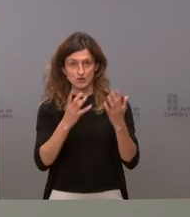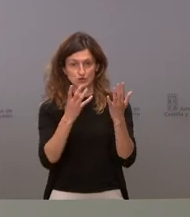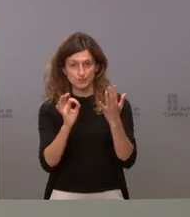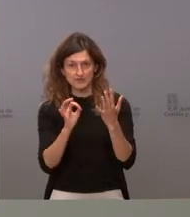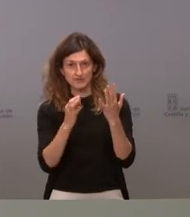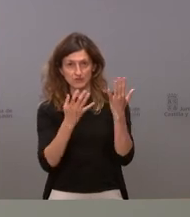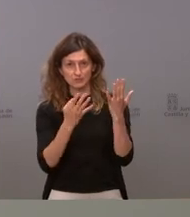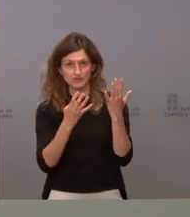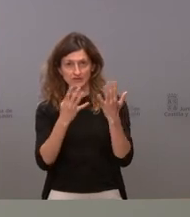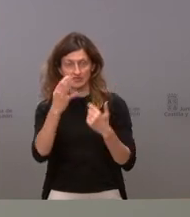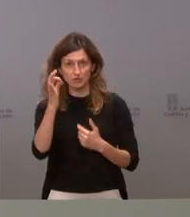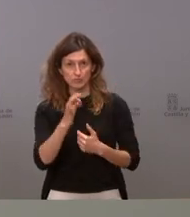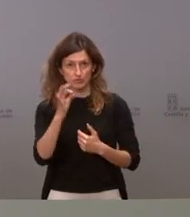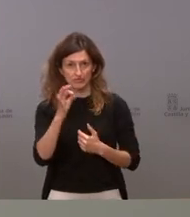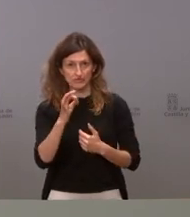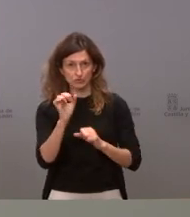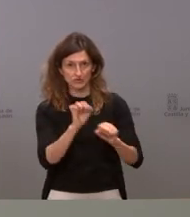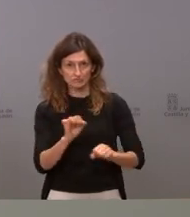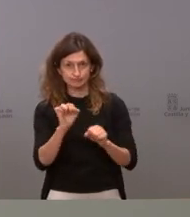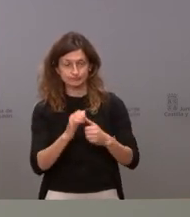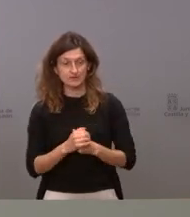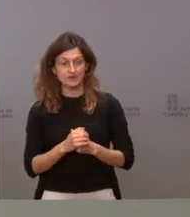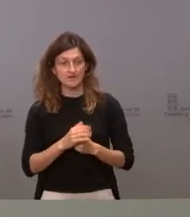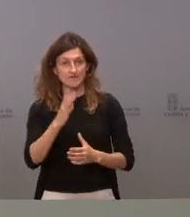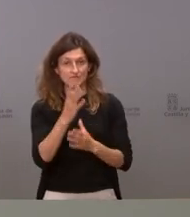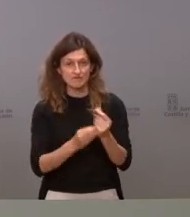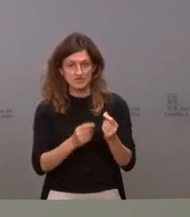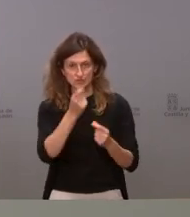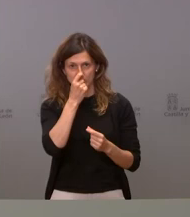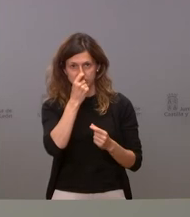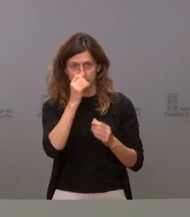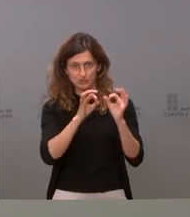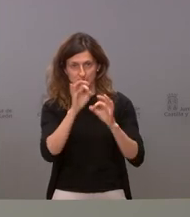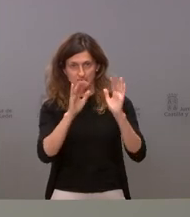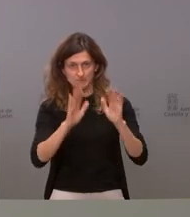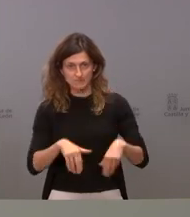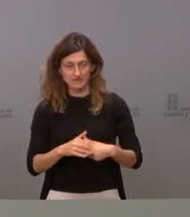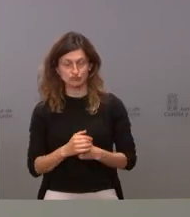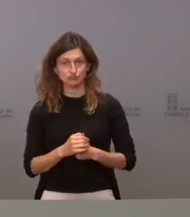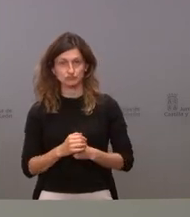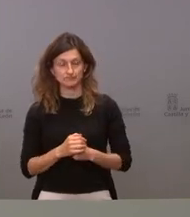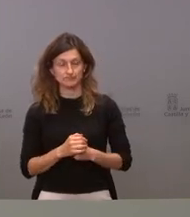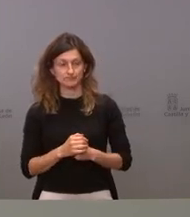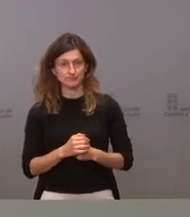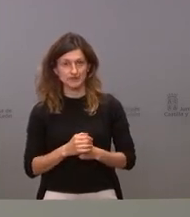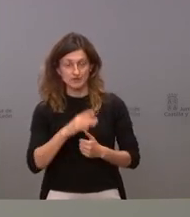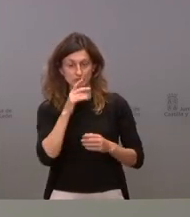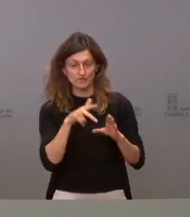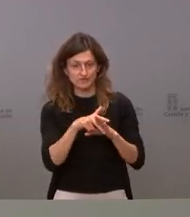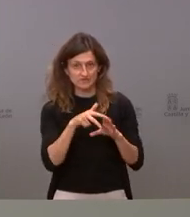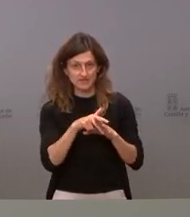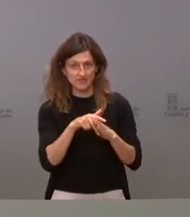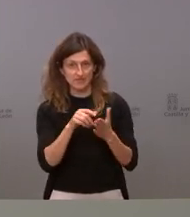95% bueno pues aún así vemos que los fallos vacunales son aún menores de lo esperado en ficha en